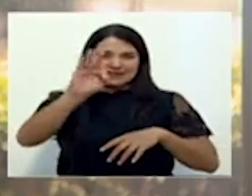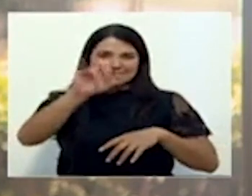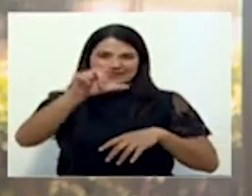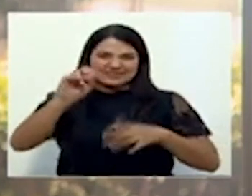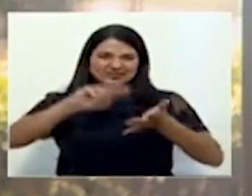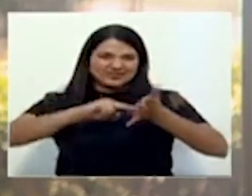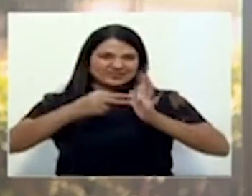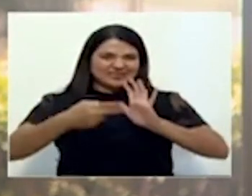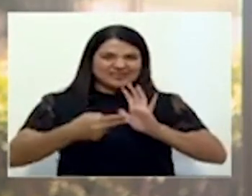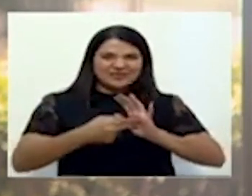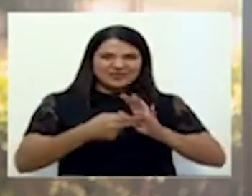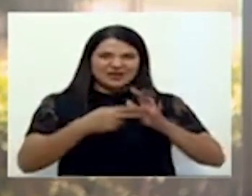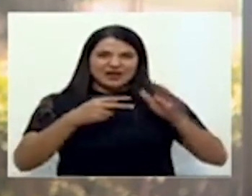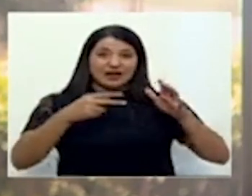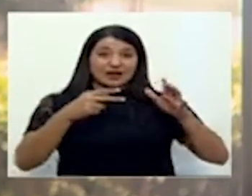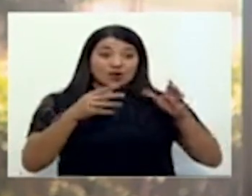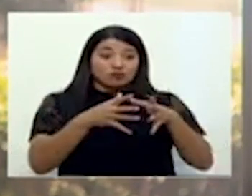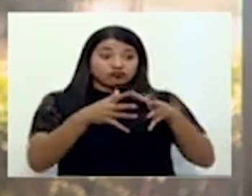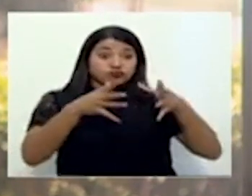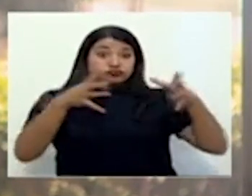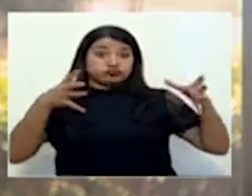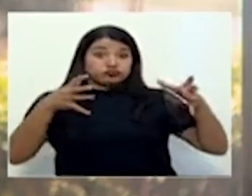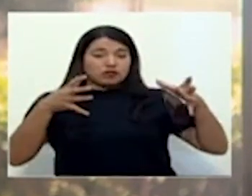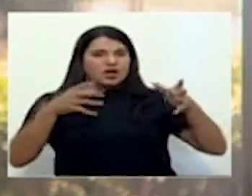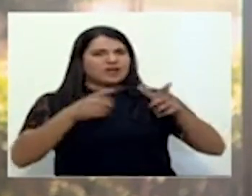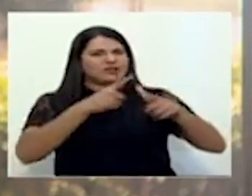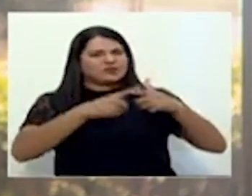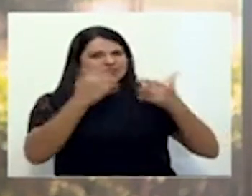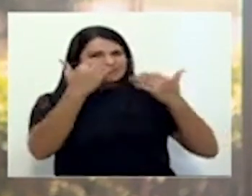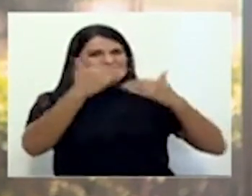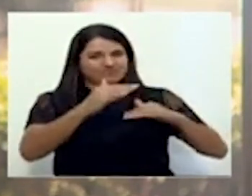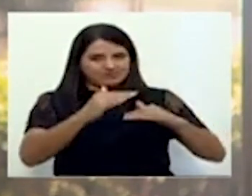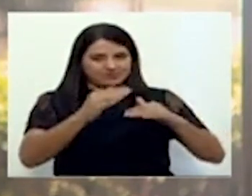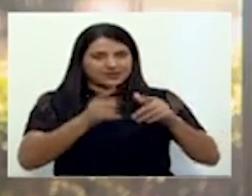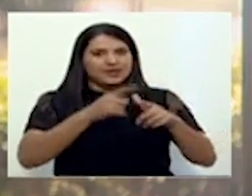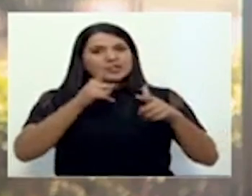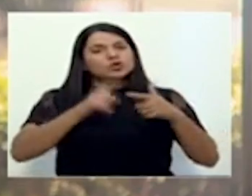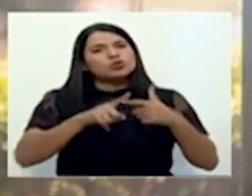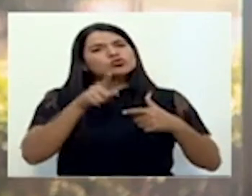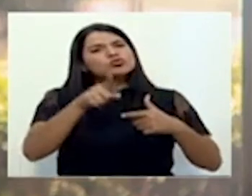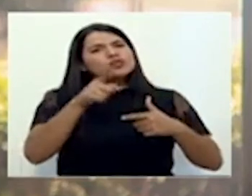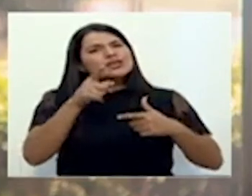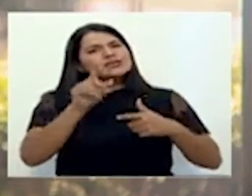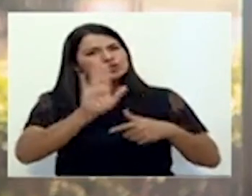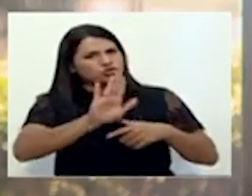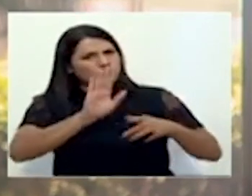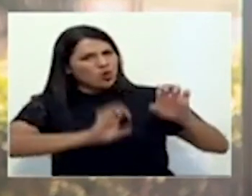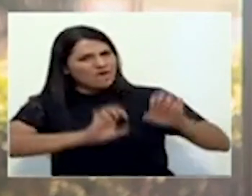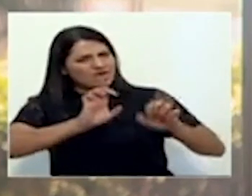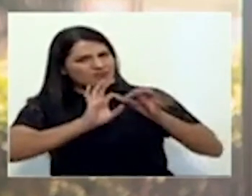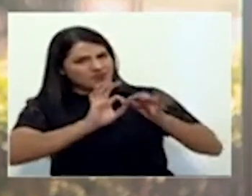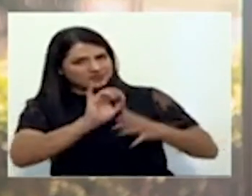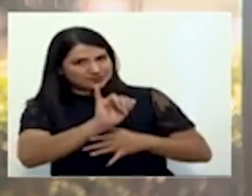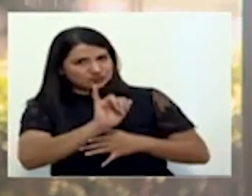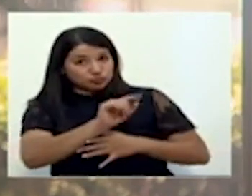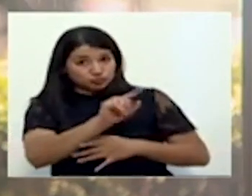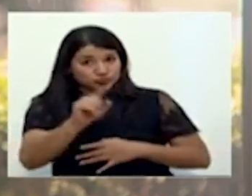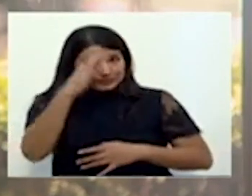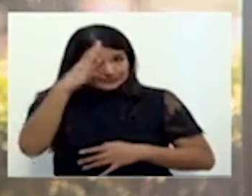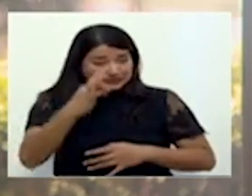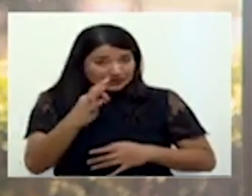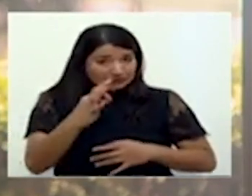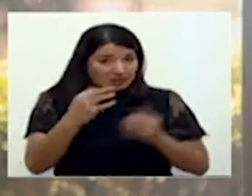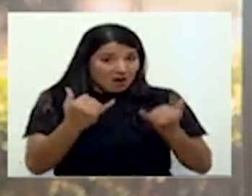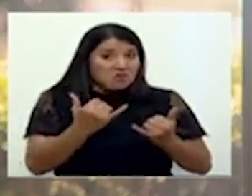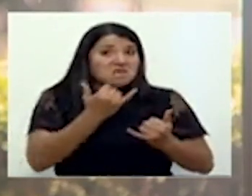pese a las restricciones y a los esfuerzos que mantiene salud. Y a nivel institucional, ustedes, ¿qué valoración hacen de esto? Si consideran que ha fallado algo